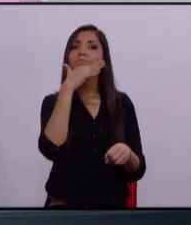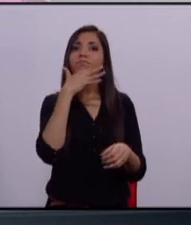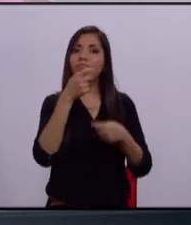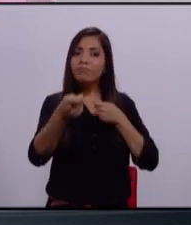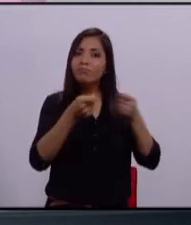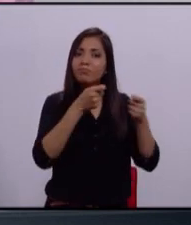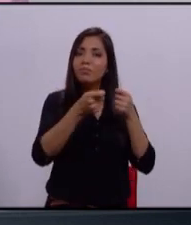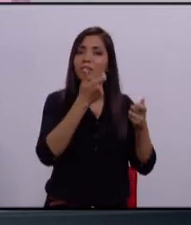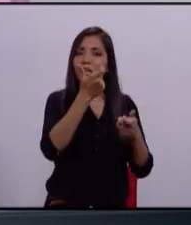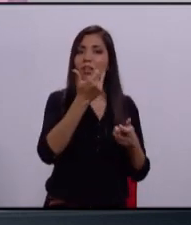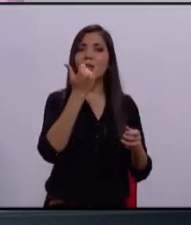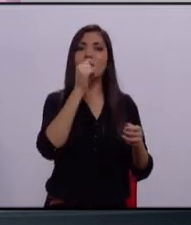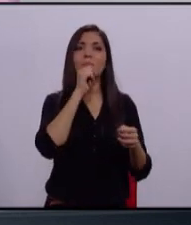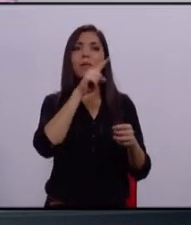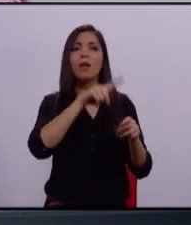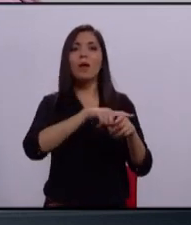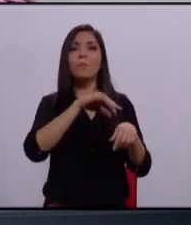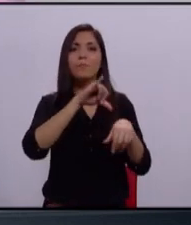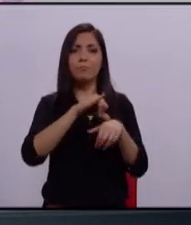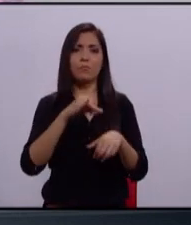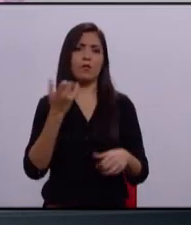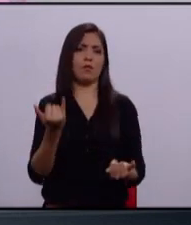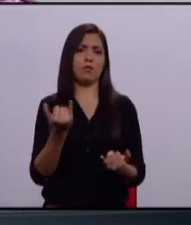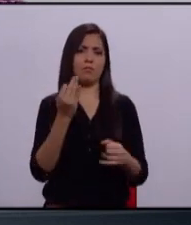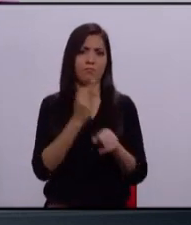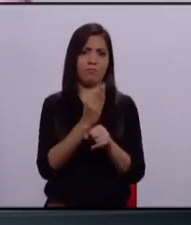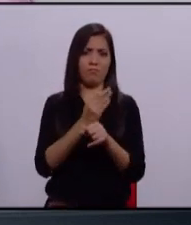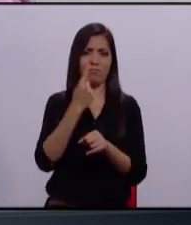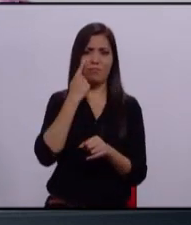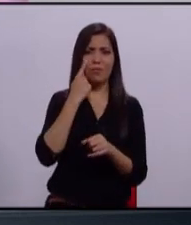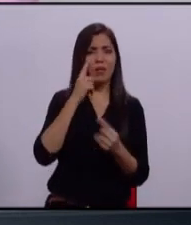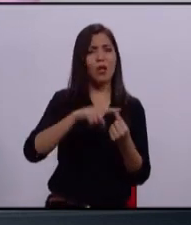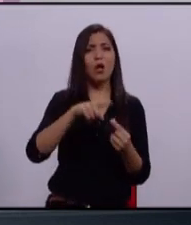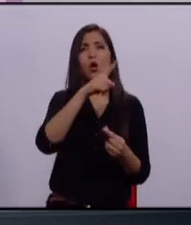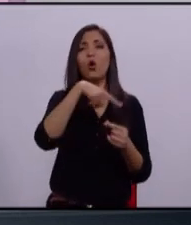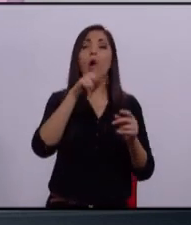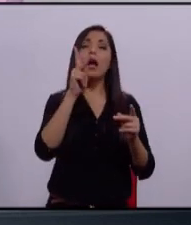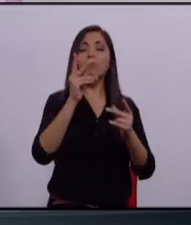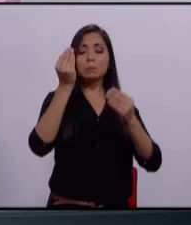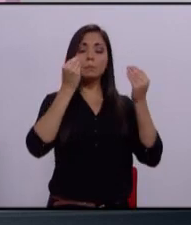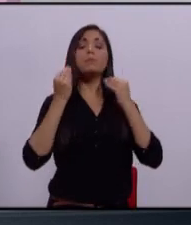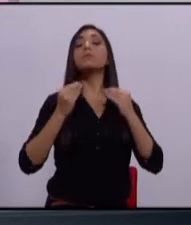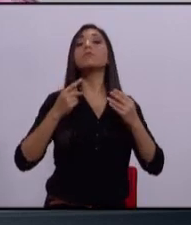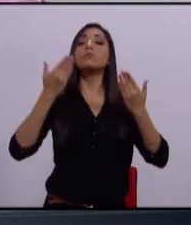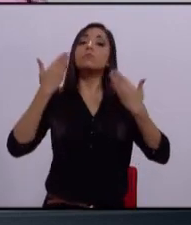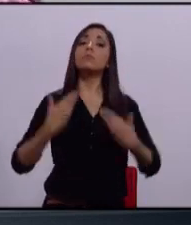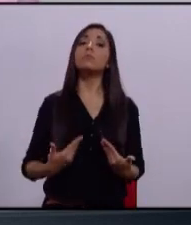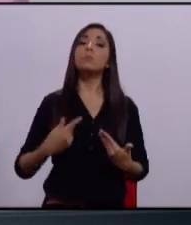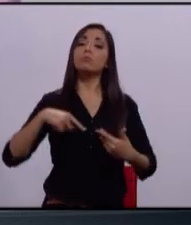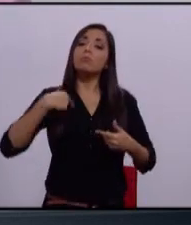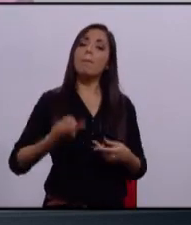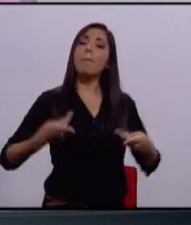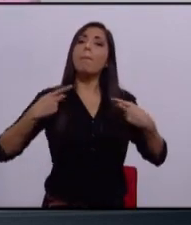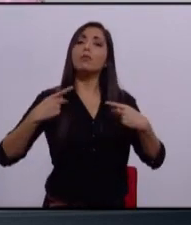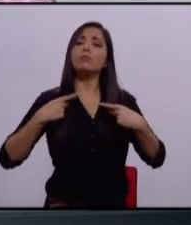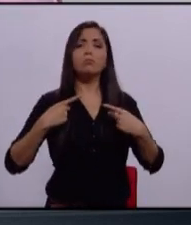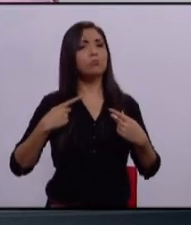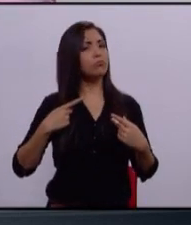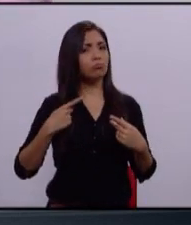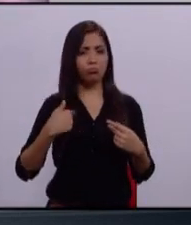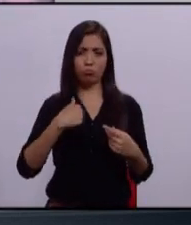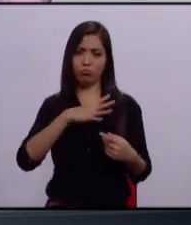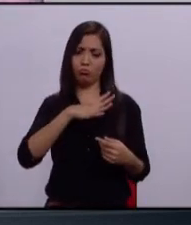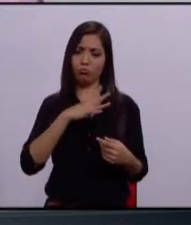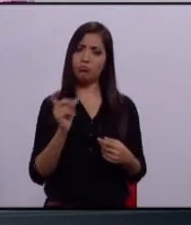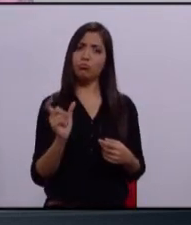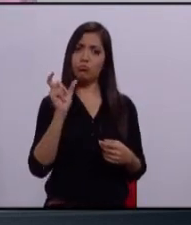tráfico de influencias. Y bueno, se han disfrazado y se han quitado este tipo de señalamientos diciendo que son ciudadanos. Yo tengo mi credencial